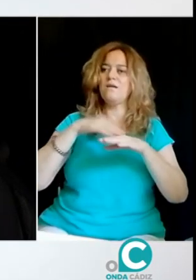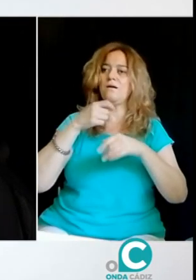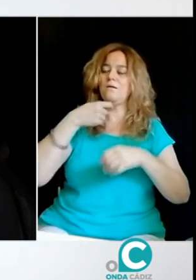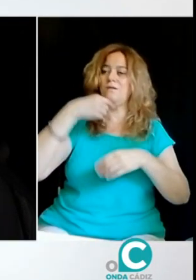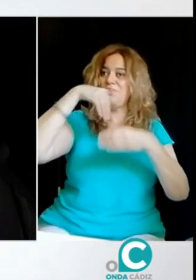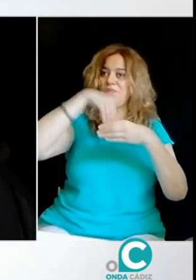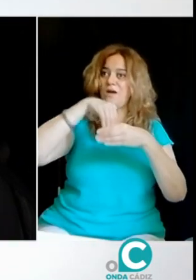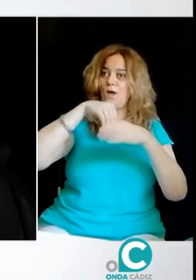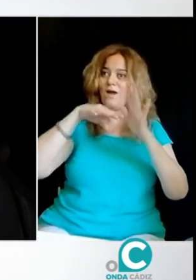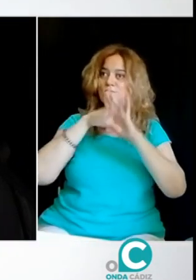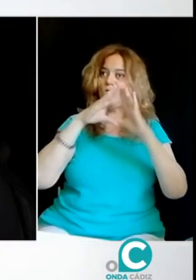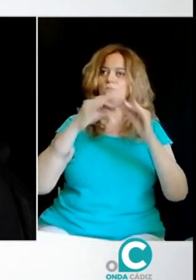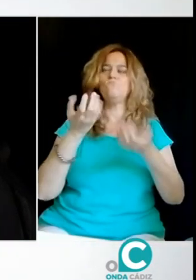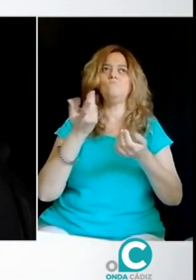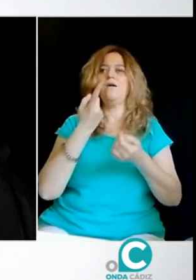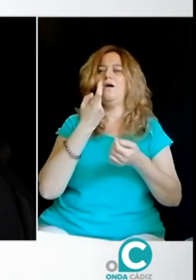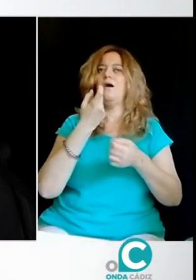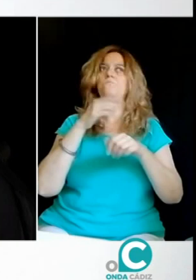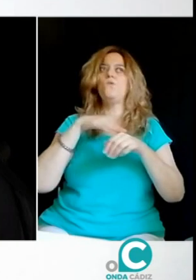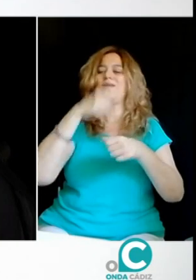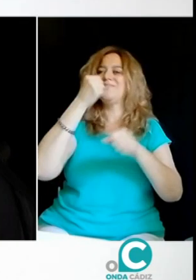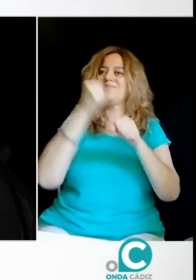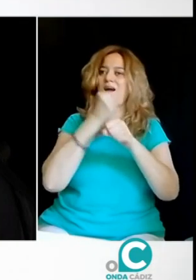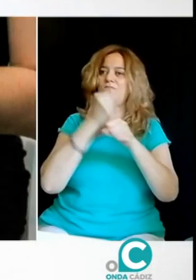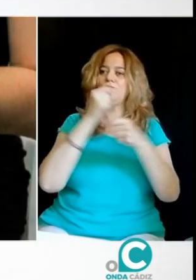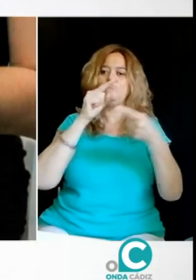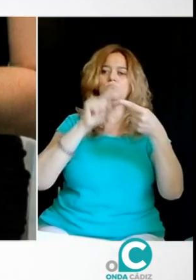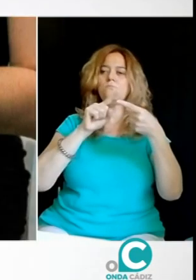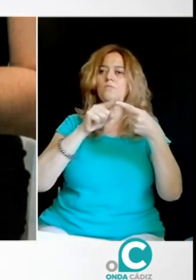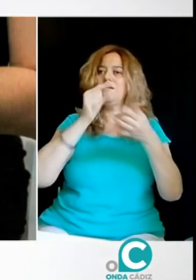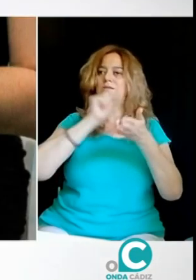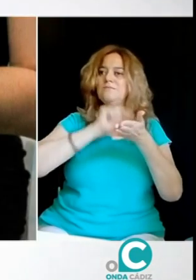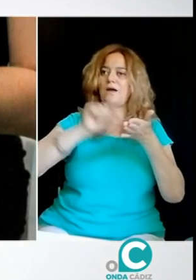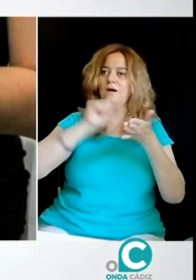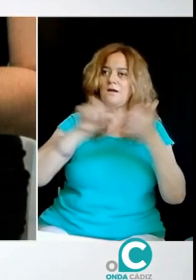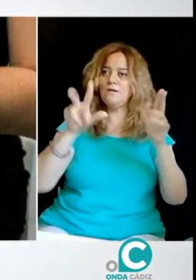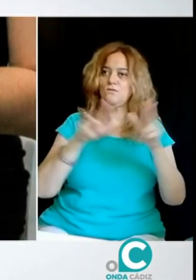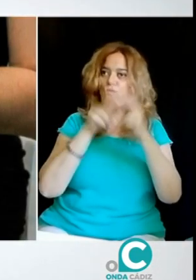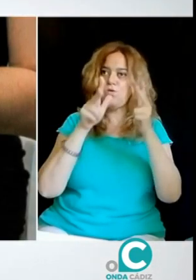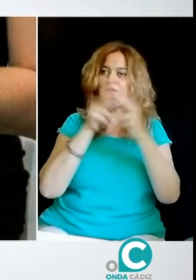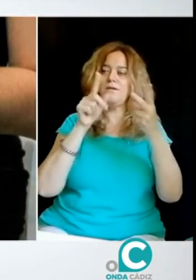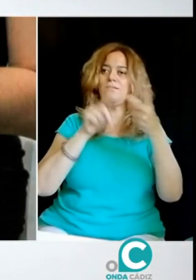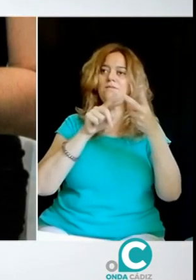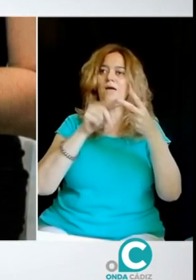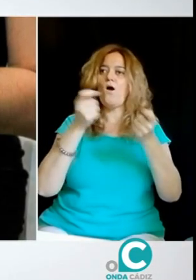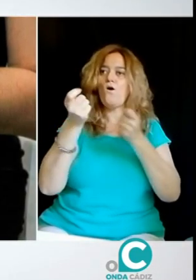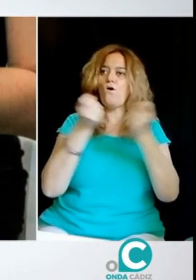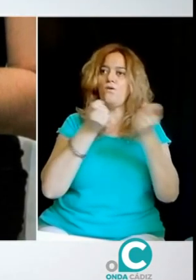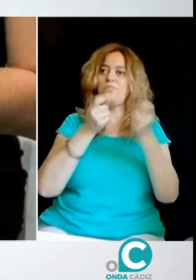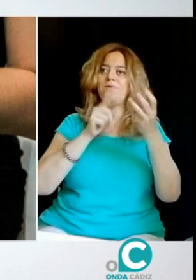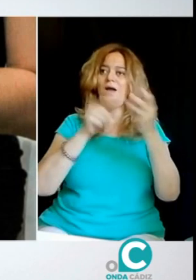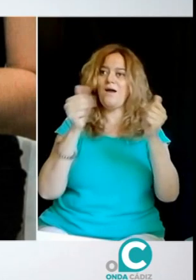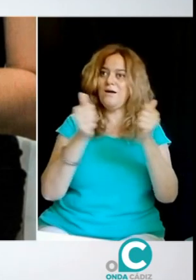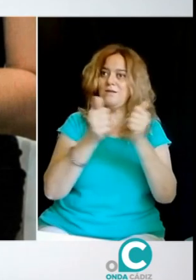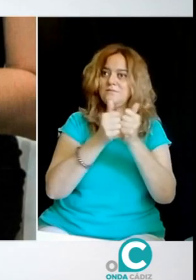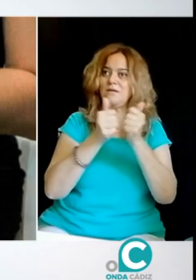Sí, pues, mira, nosotros en la asociación lo que hacemos es que, bueno, contamos con diferentes profesionales,